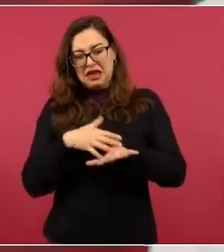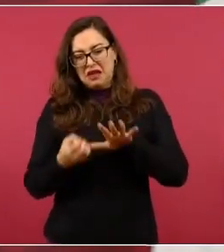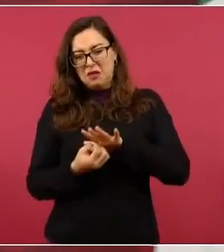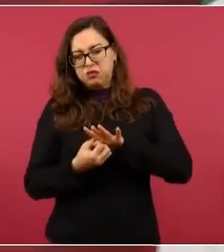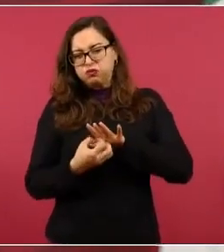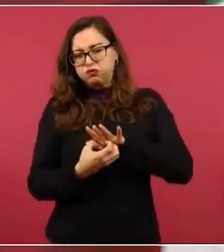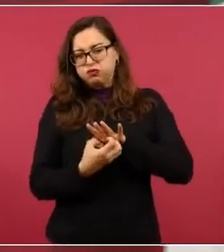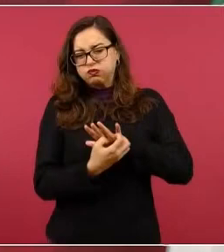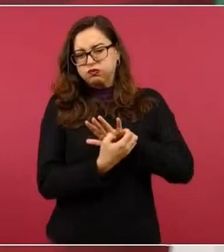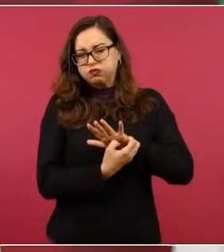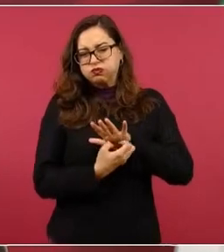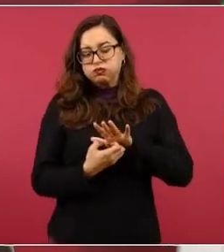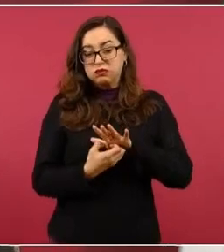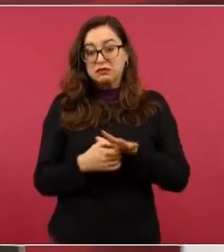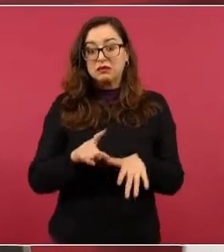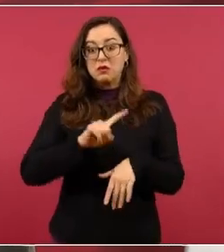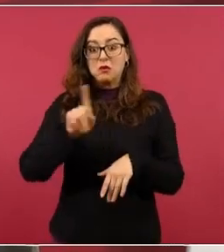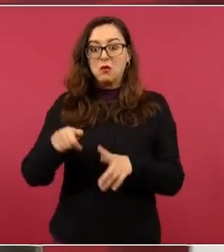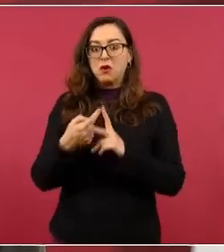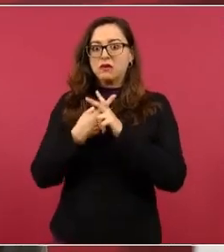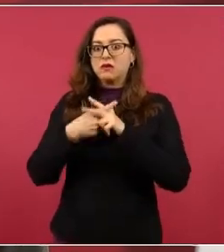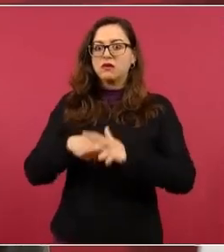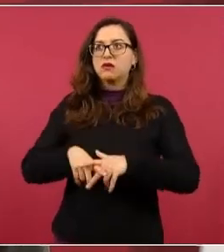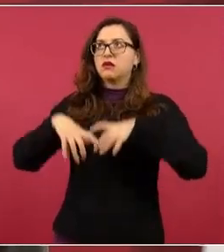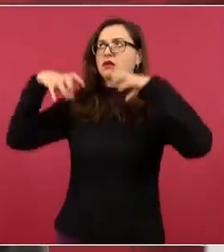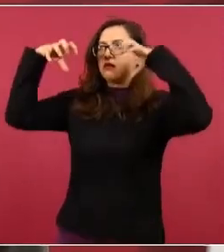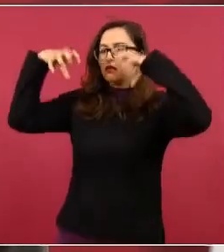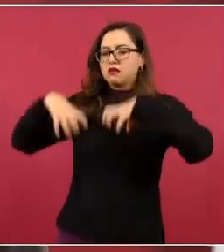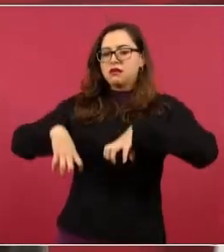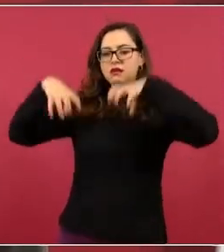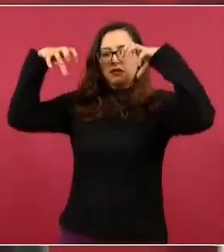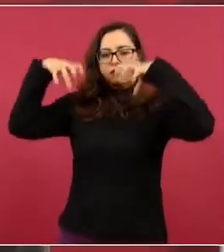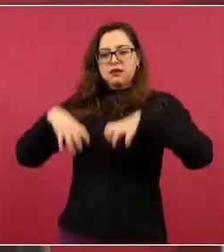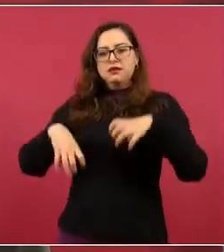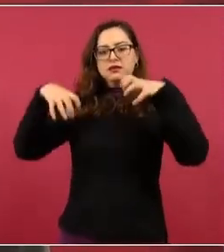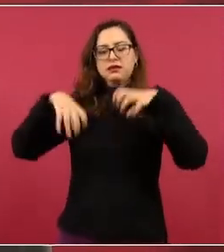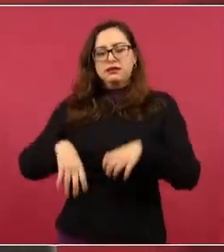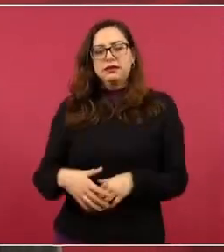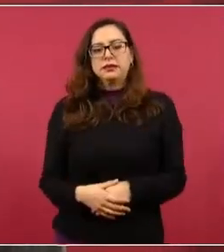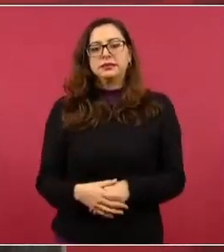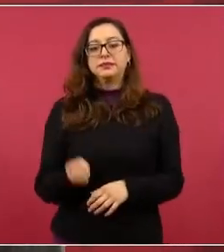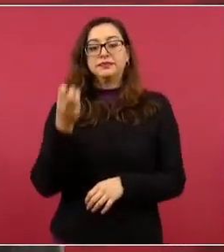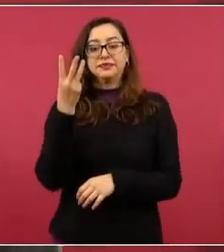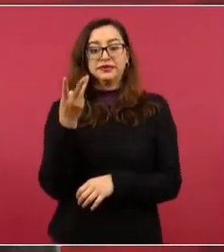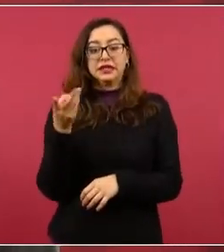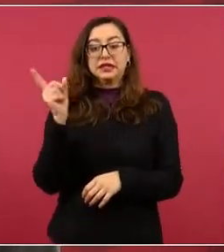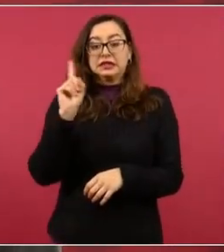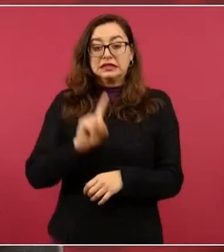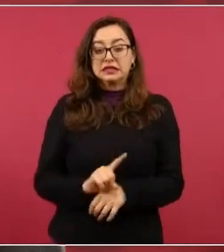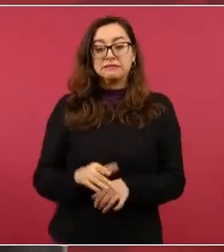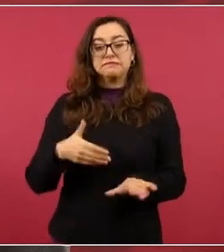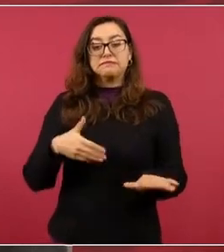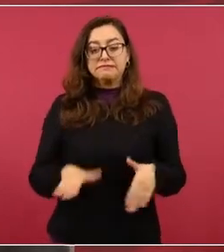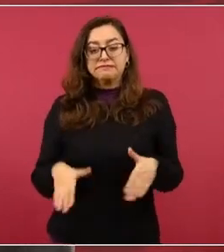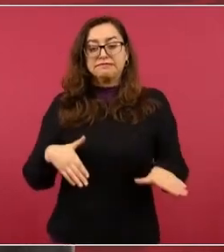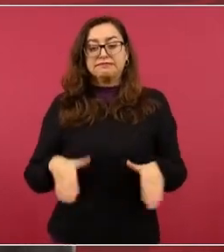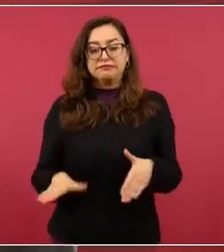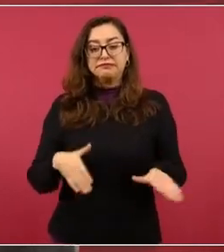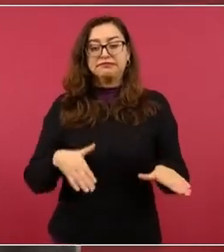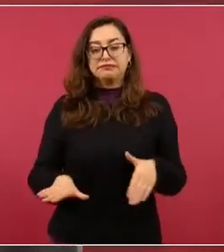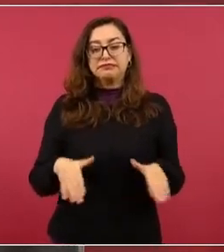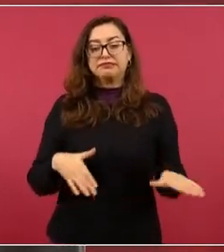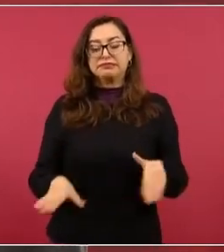Y con lluvia, llevábamos tres días, estábamos pasando Cárdenas, y hemos salido de